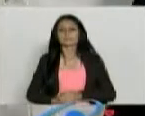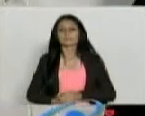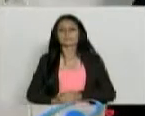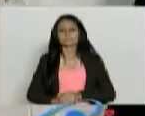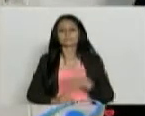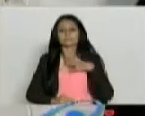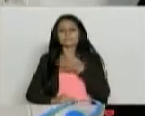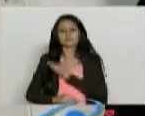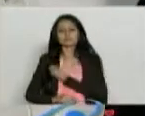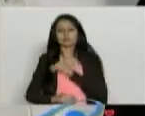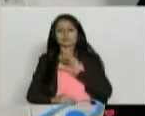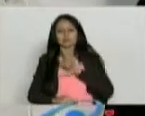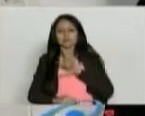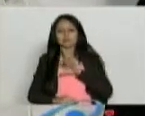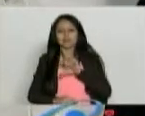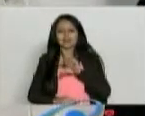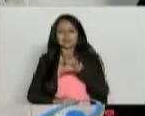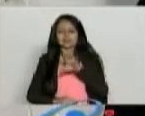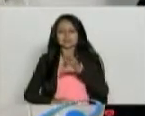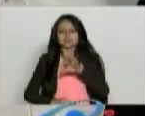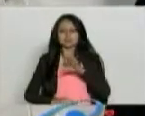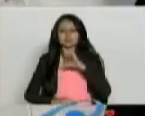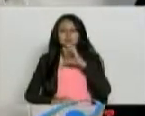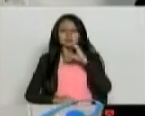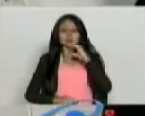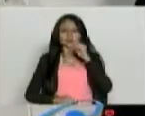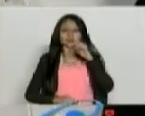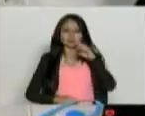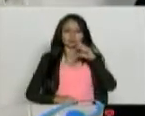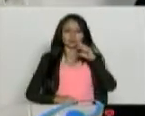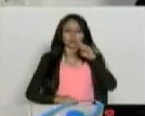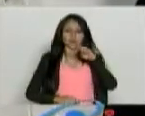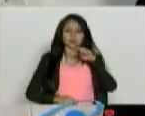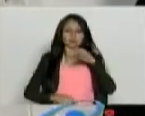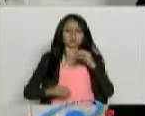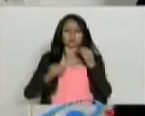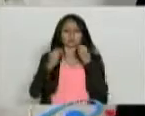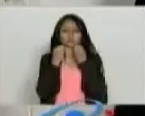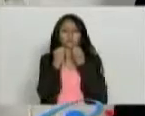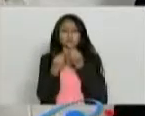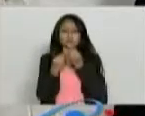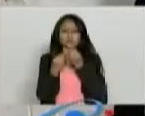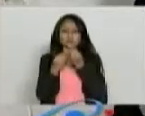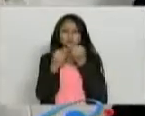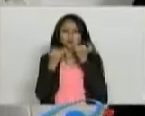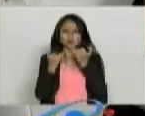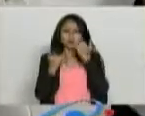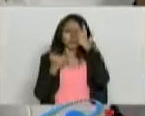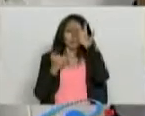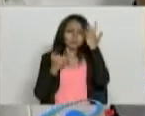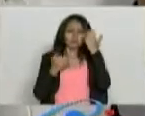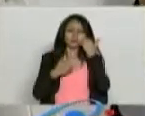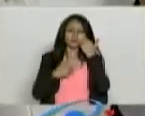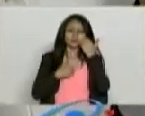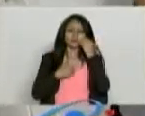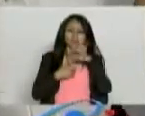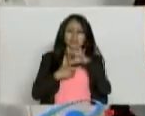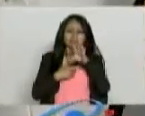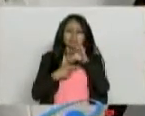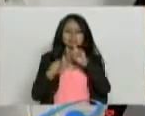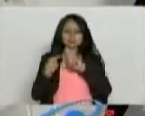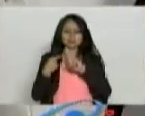Estamos invadidos de cánceres de colon y la principal causa de esos cánceres de colon son dos cosas.